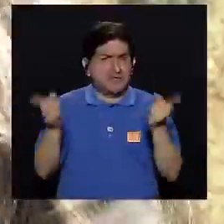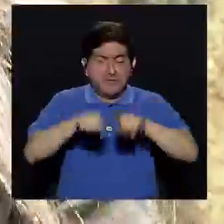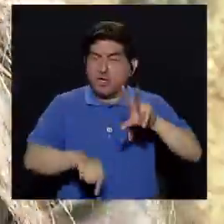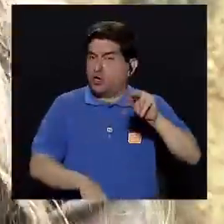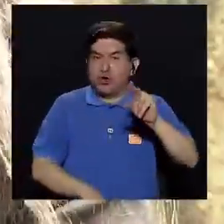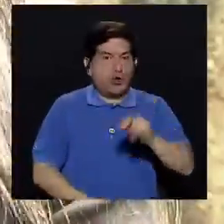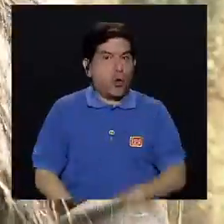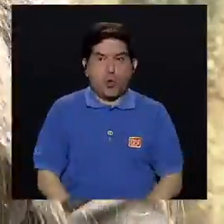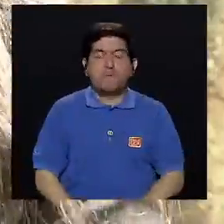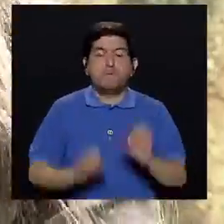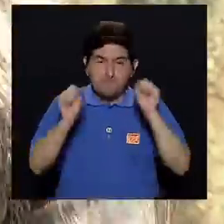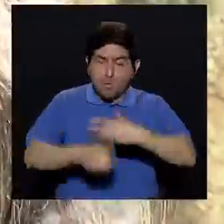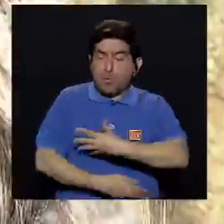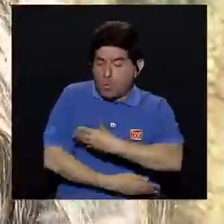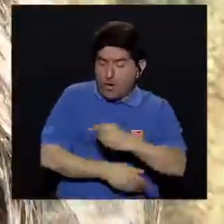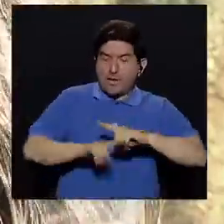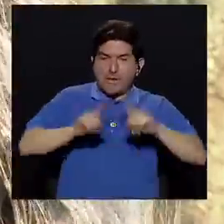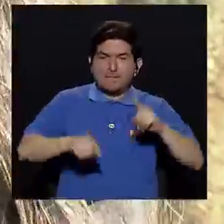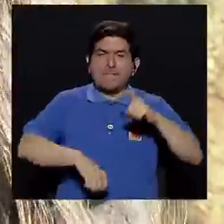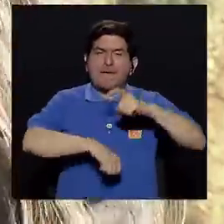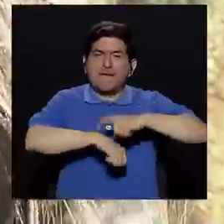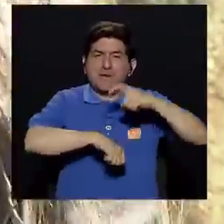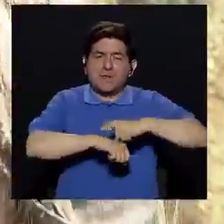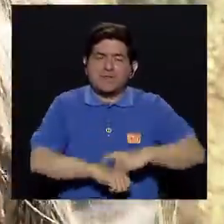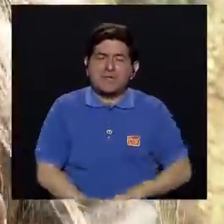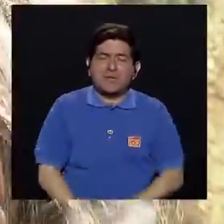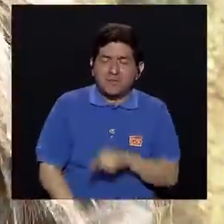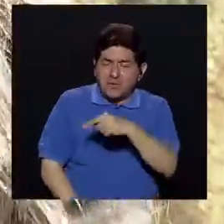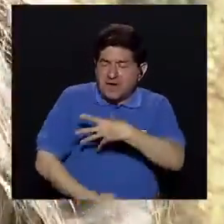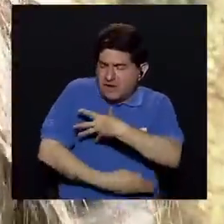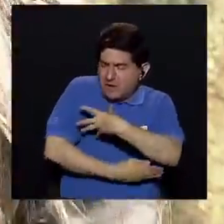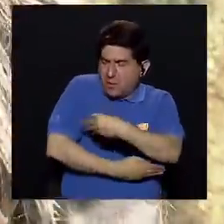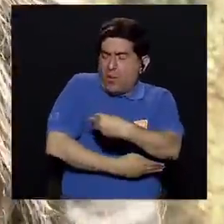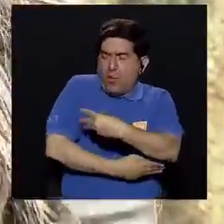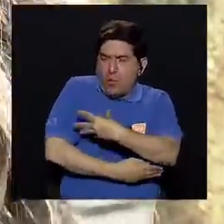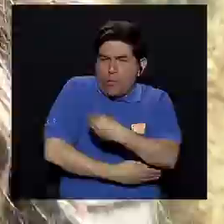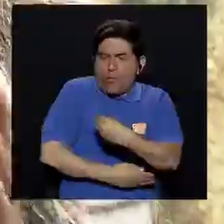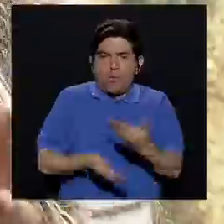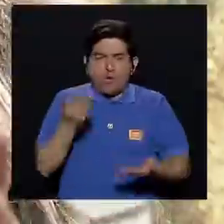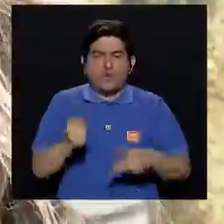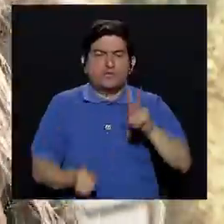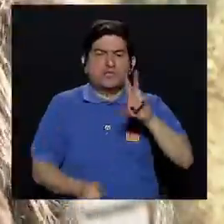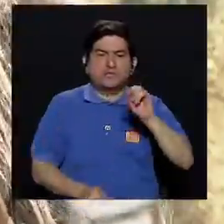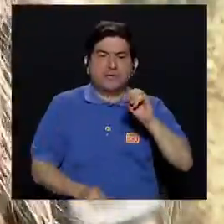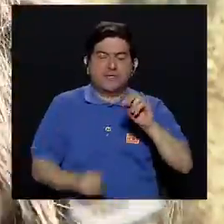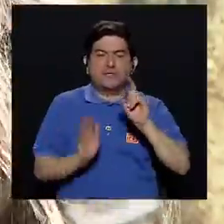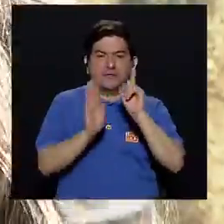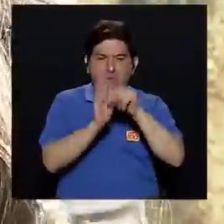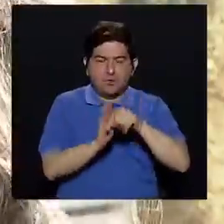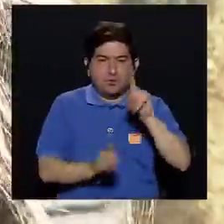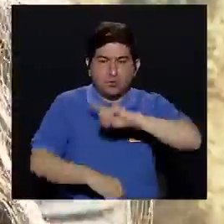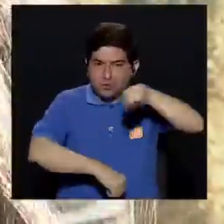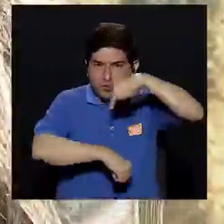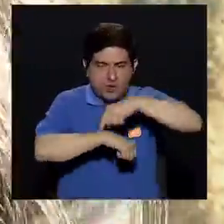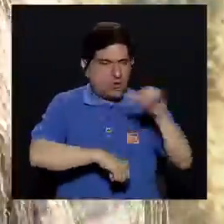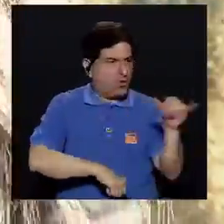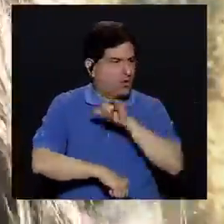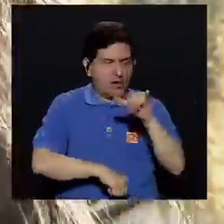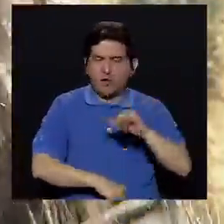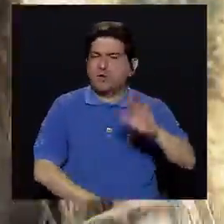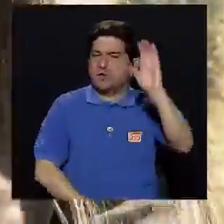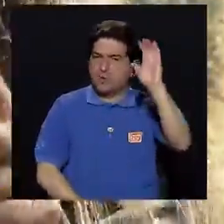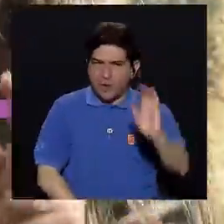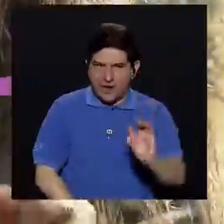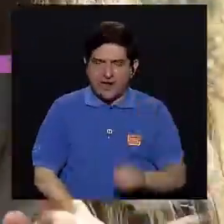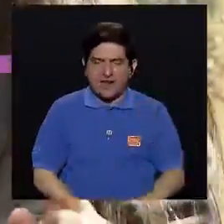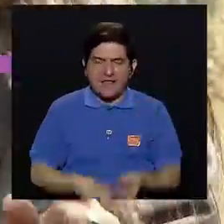Pues no, o puede sacárselo, pero el tiempo que dura en succionar la leche, que puede ser tal vez 20 minutos, media hora, no es lo mismo que un